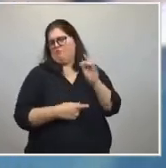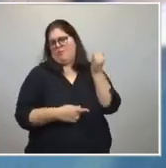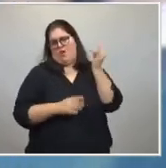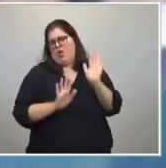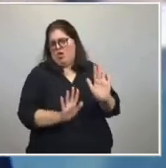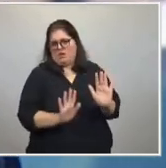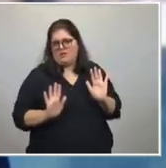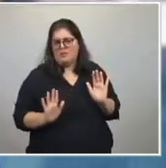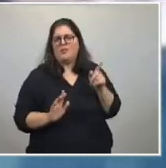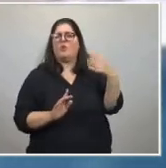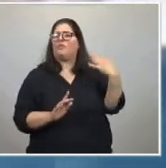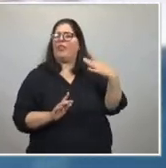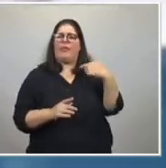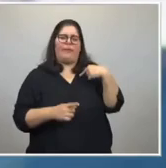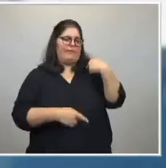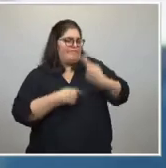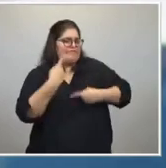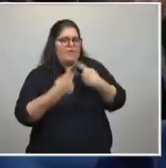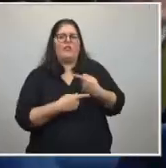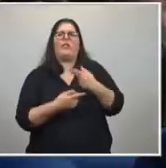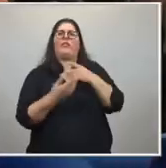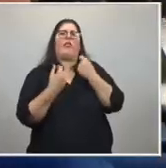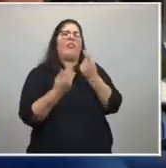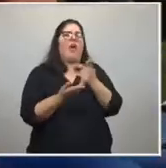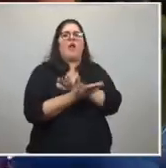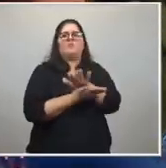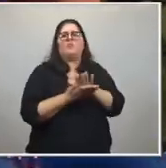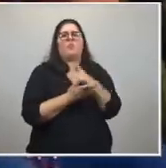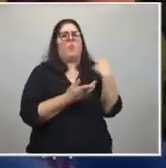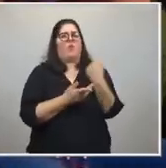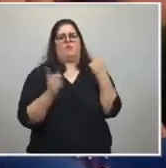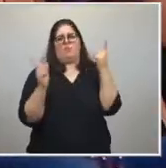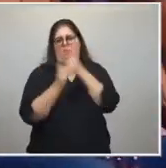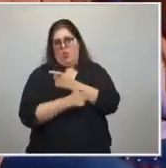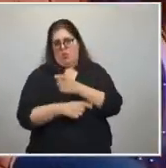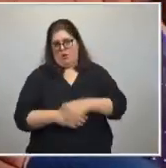sigas encarando, que sigas resolviendo nuestros problemas.